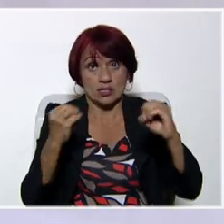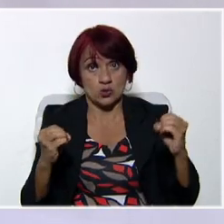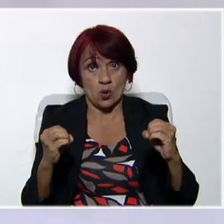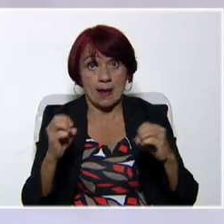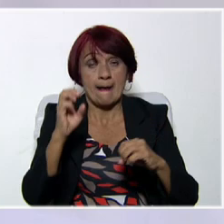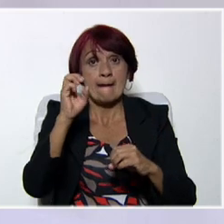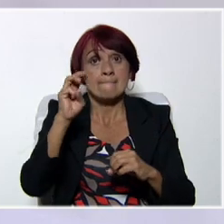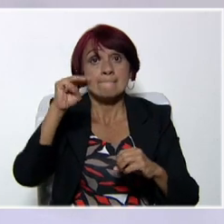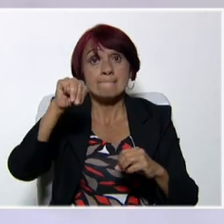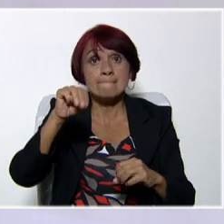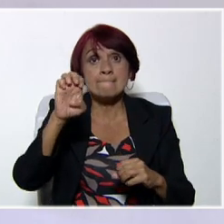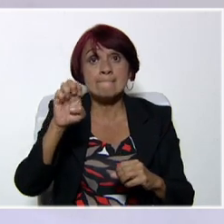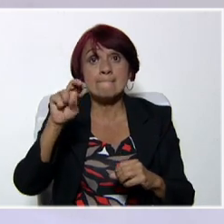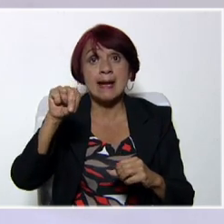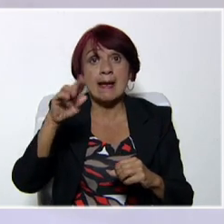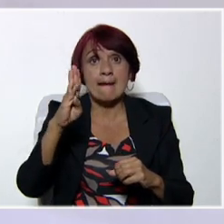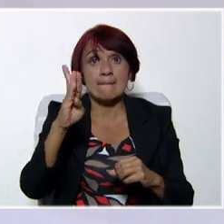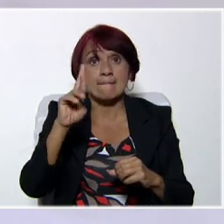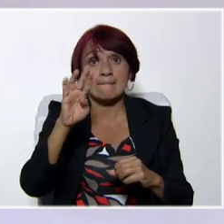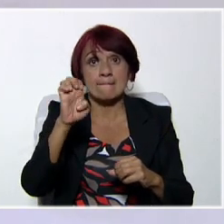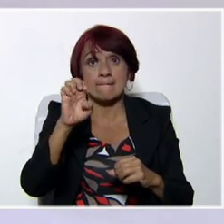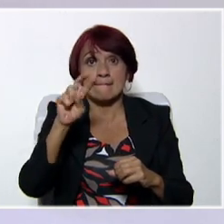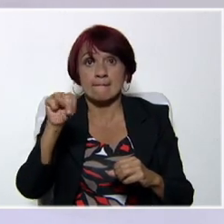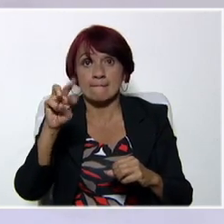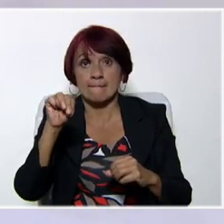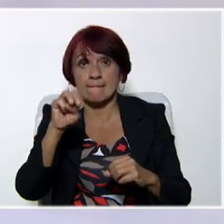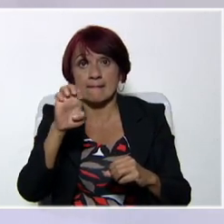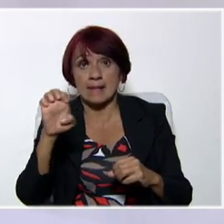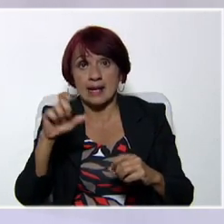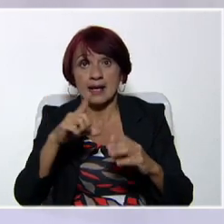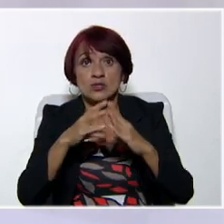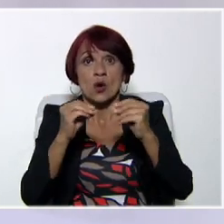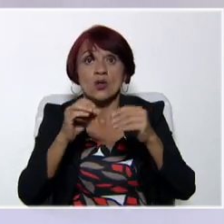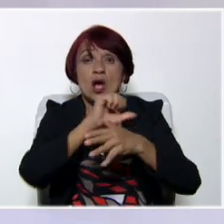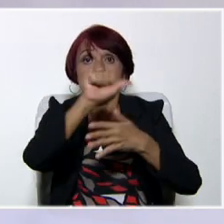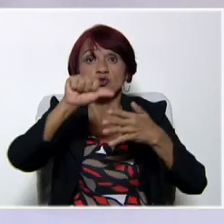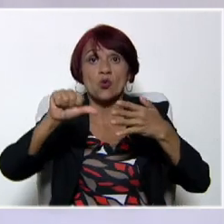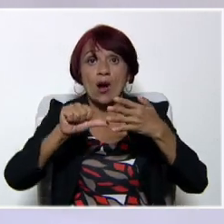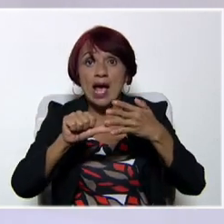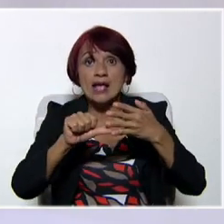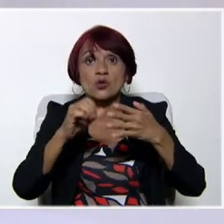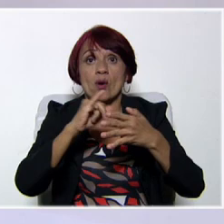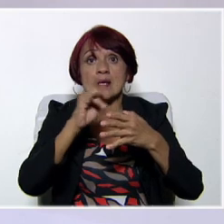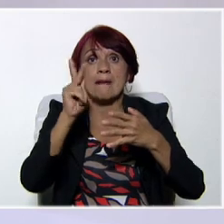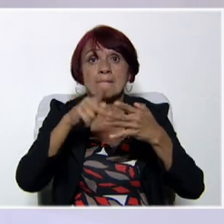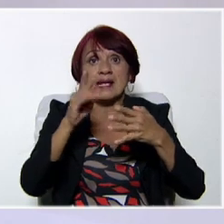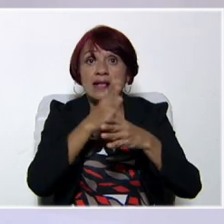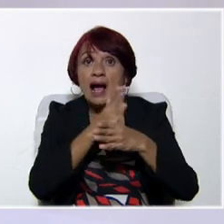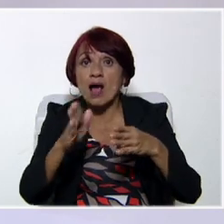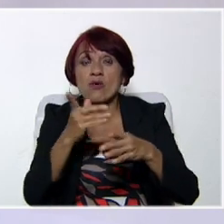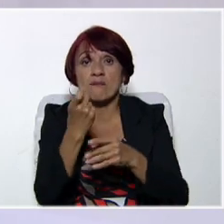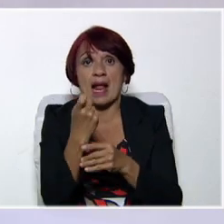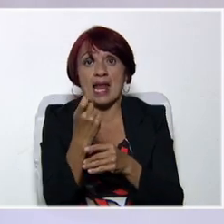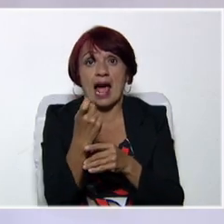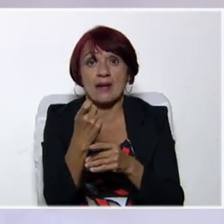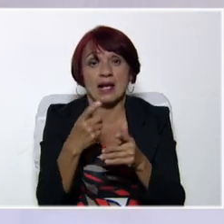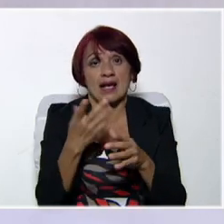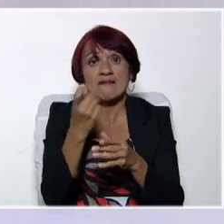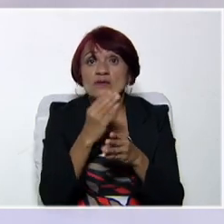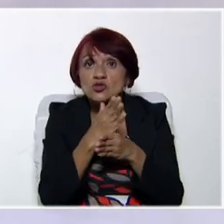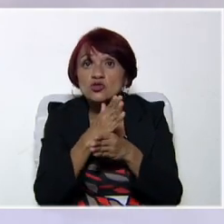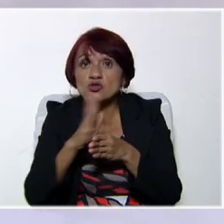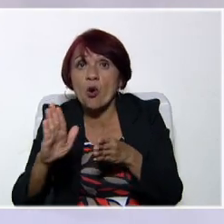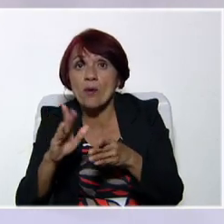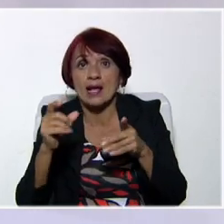te dije anteriormente. Las que constan de sujeto y predicado, como los ejemplos que te dije anteriormente.